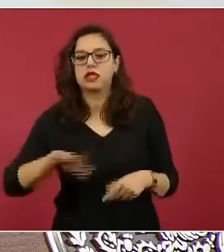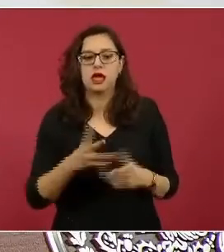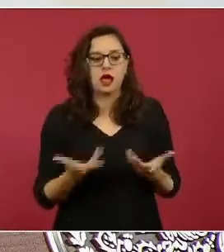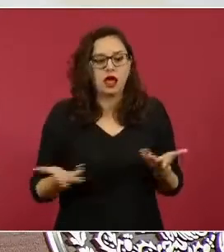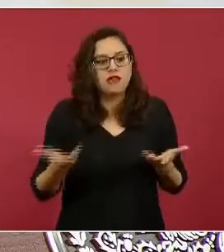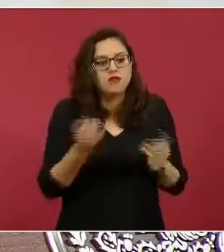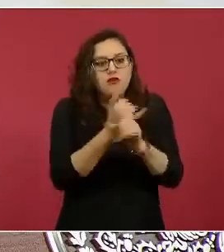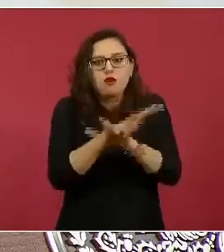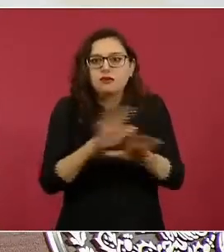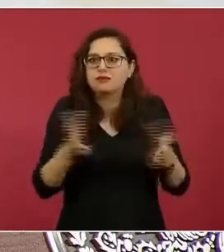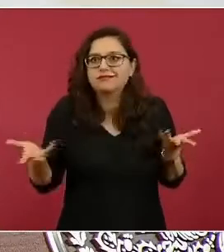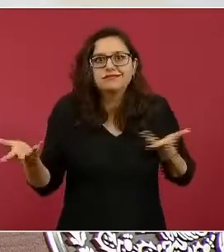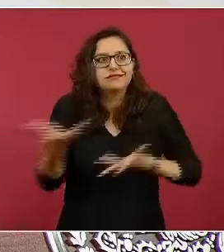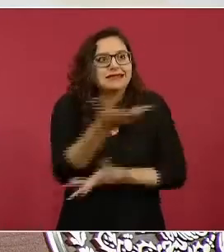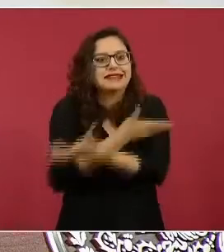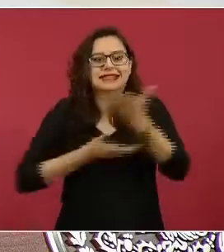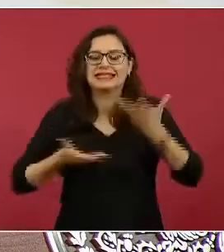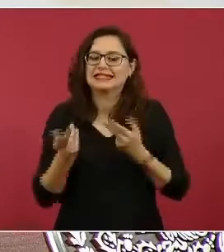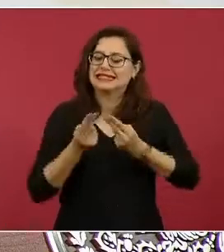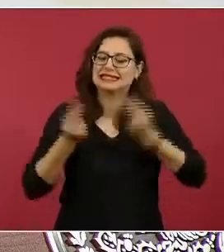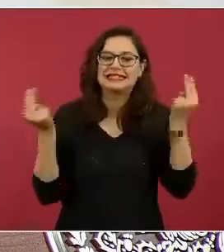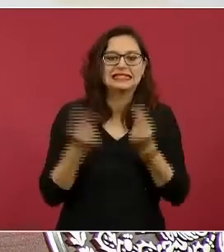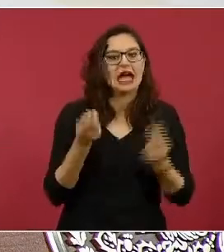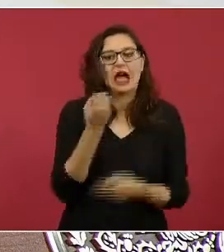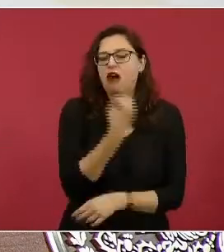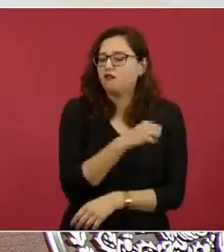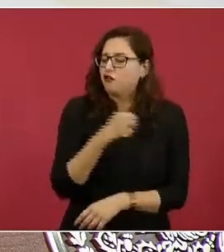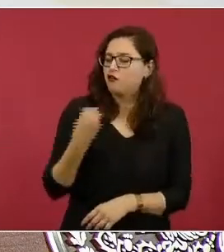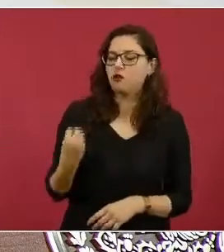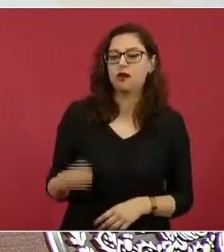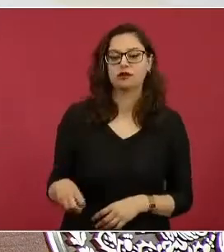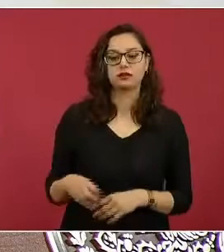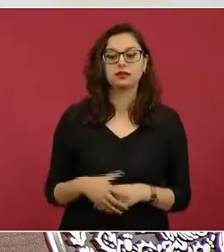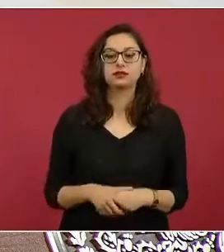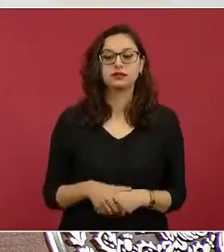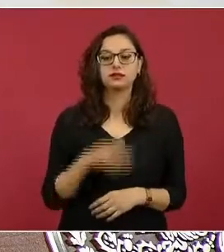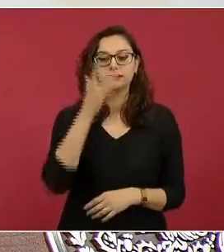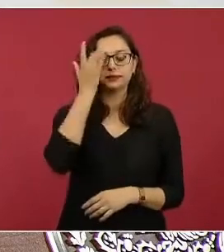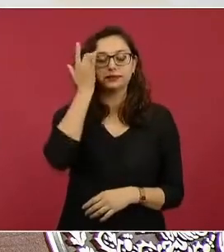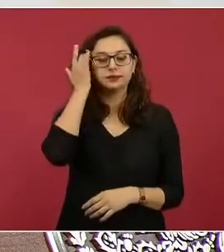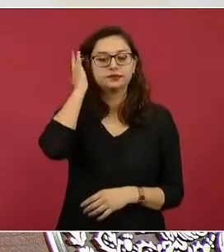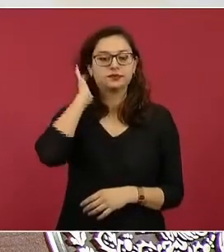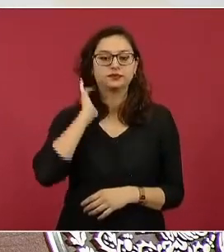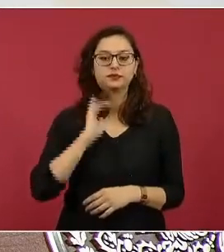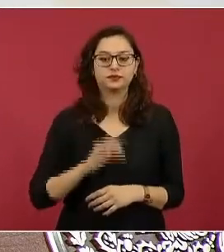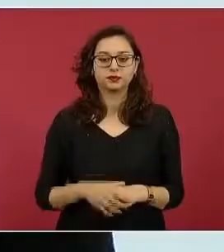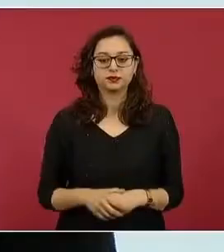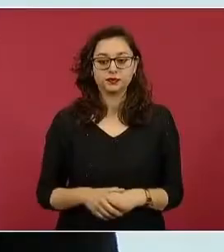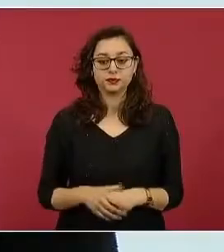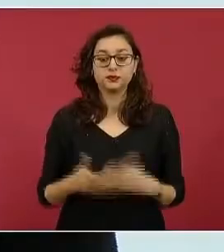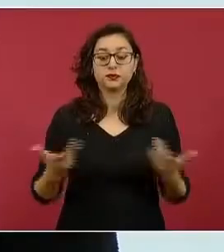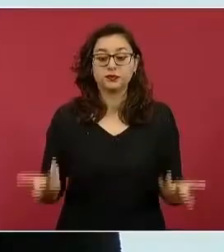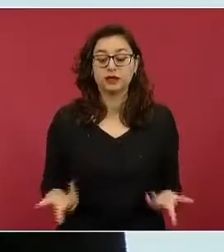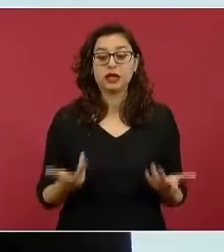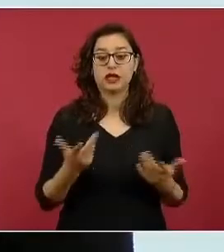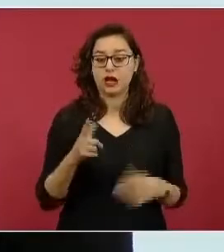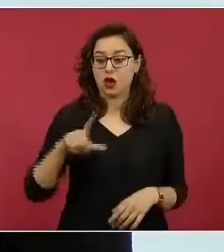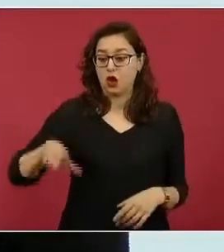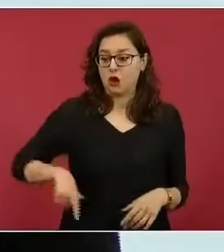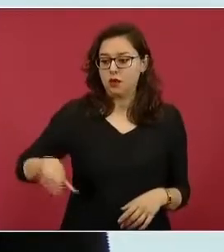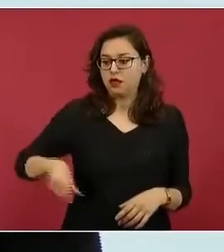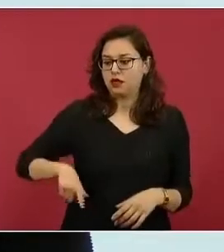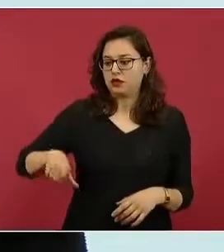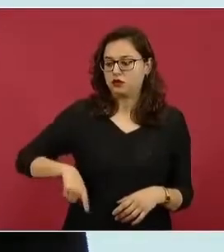forense en el noreste del país. Tenemos que fortalecer las capacidades del Estado en procesar y